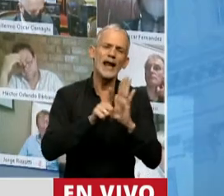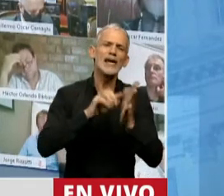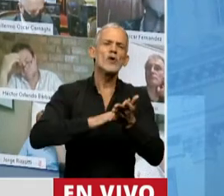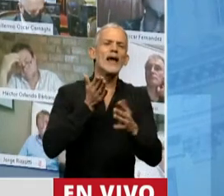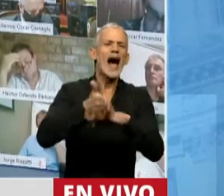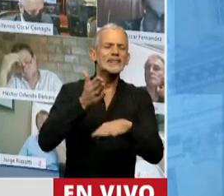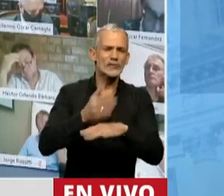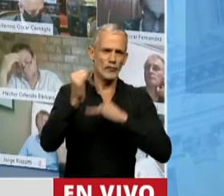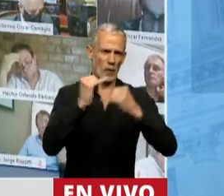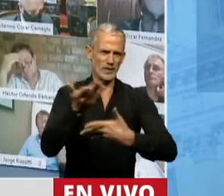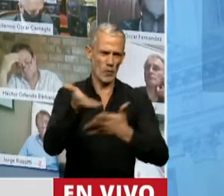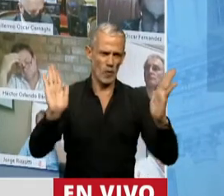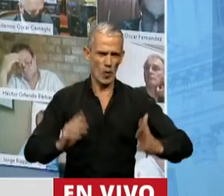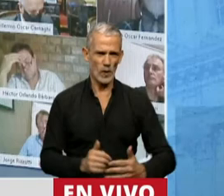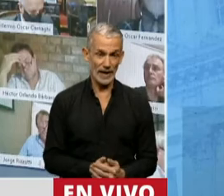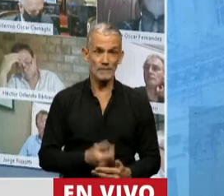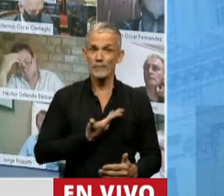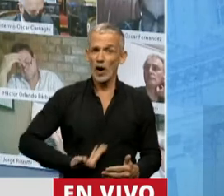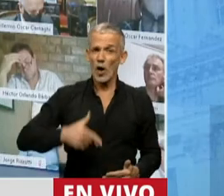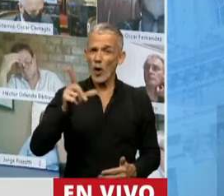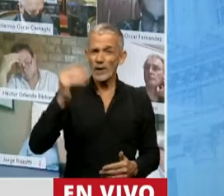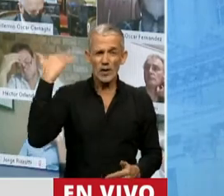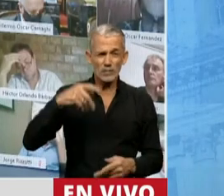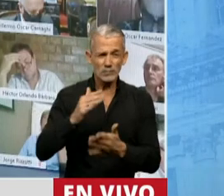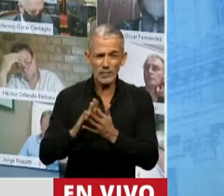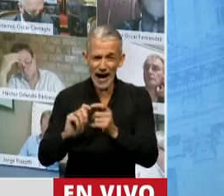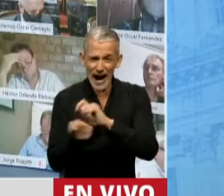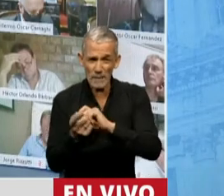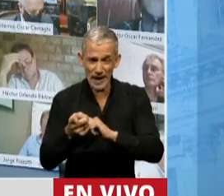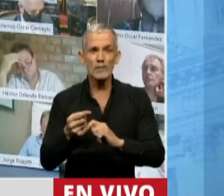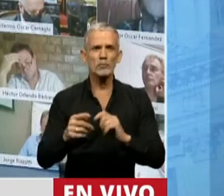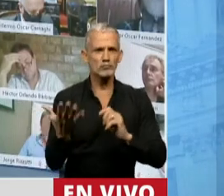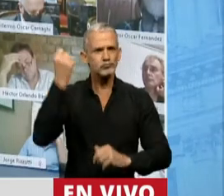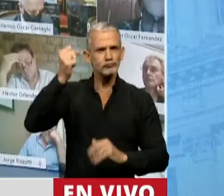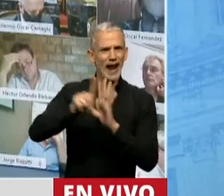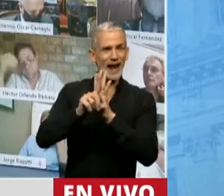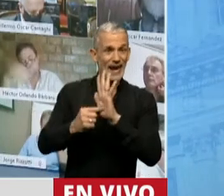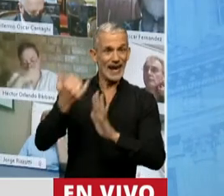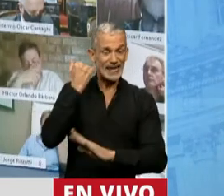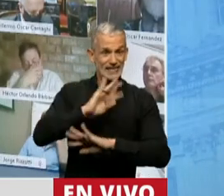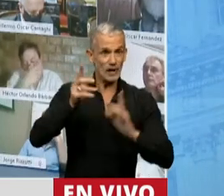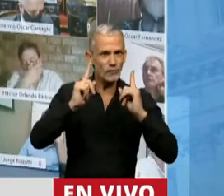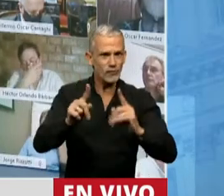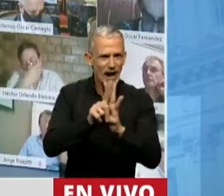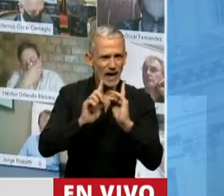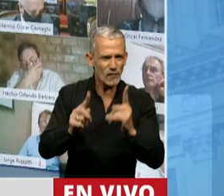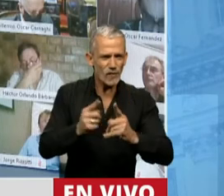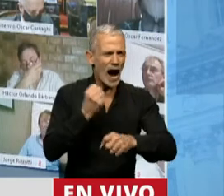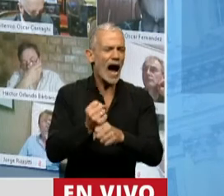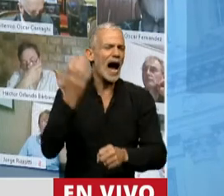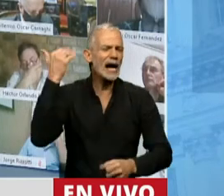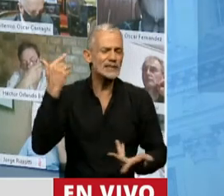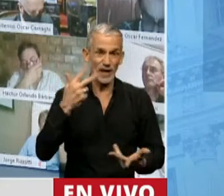información pública. Cuando en el gobierno de Cambiemos logramos esta ley, y hoy sigue vigente, hace